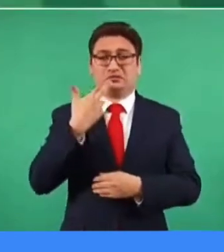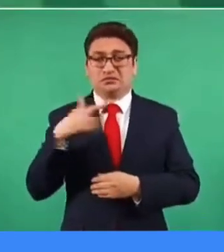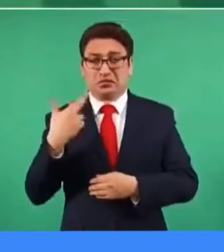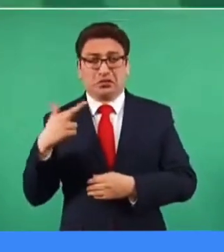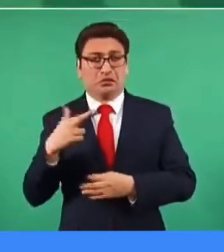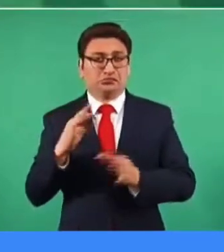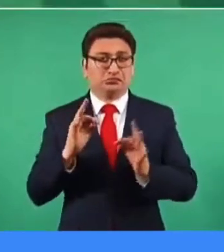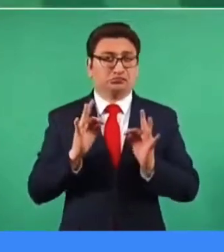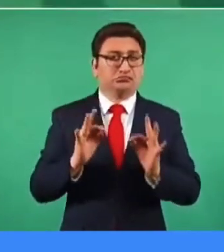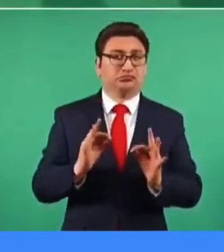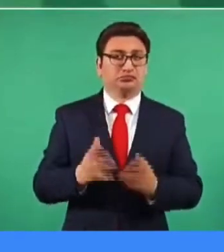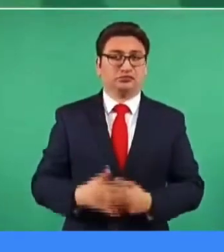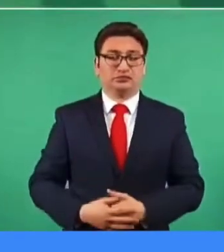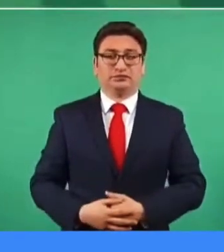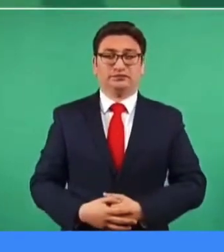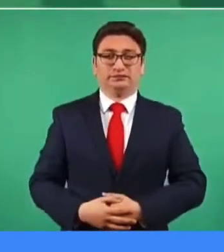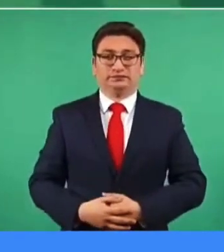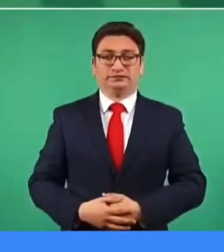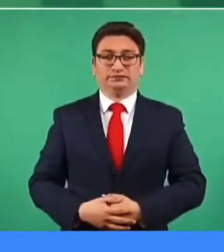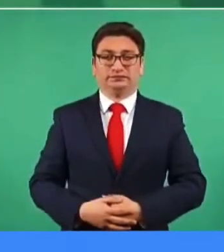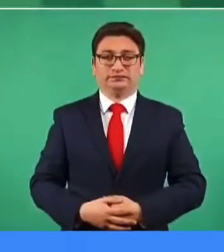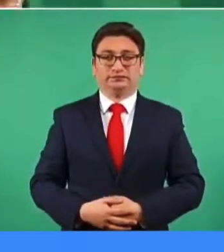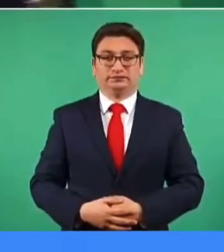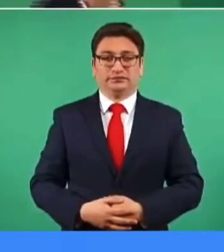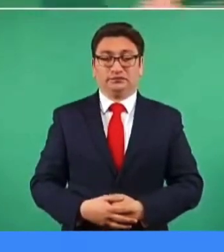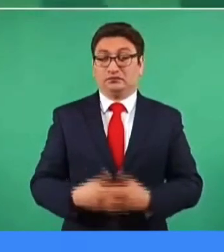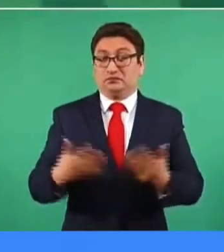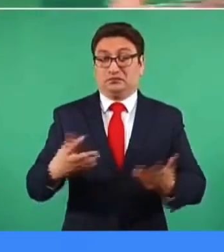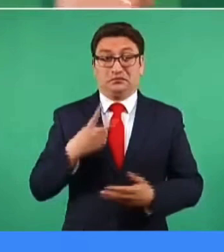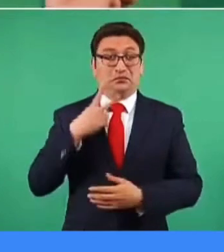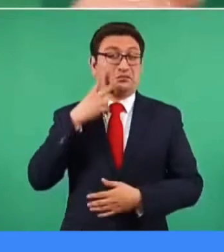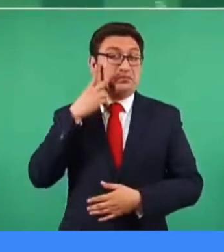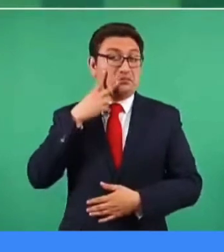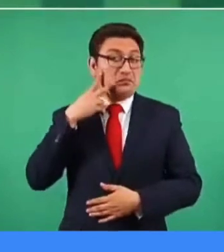vinos,